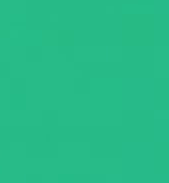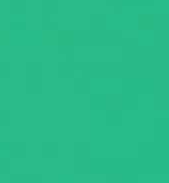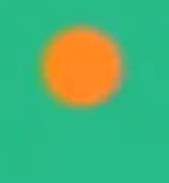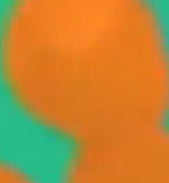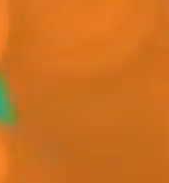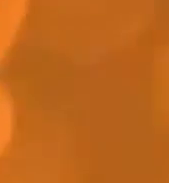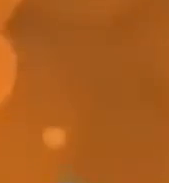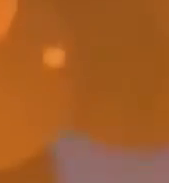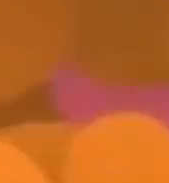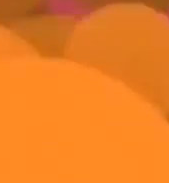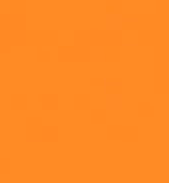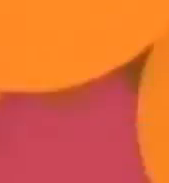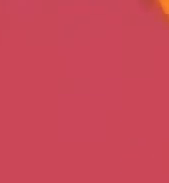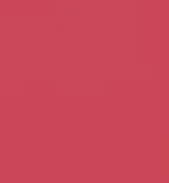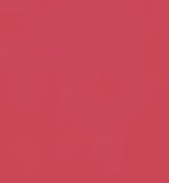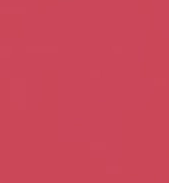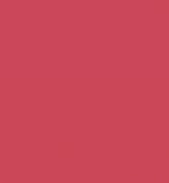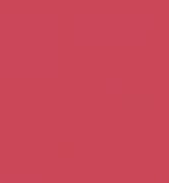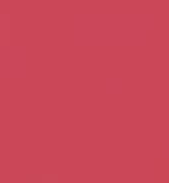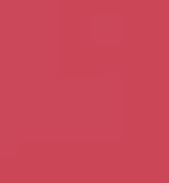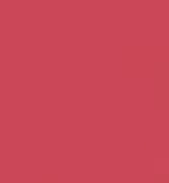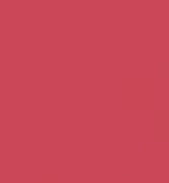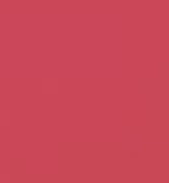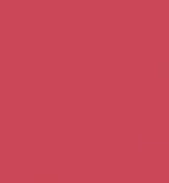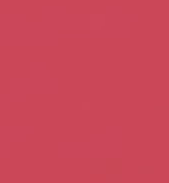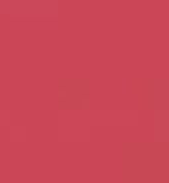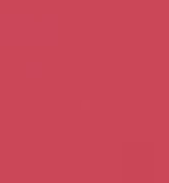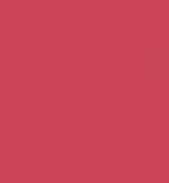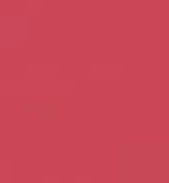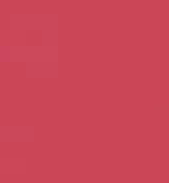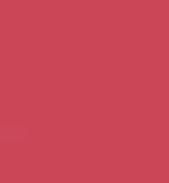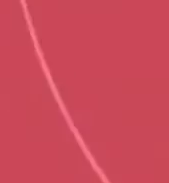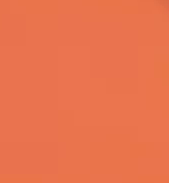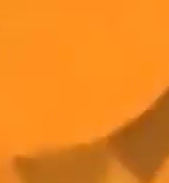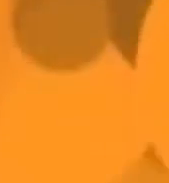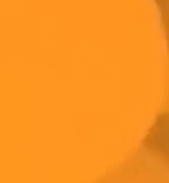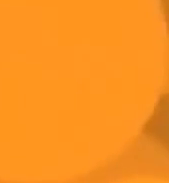Estás viendo Las noticias